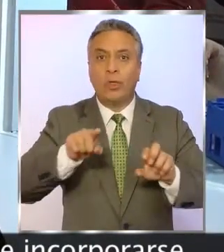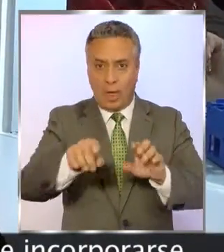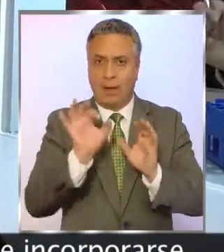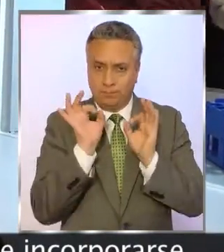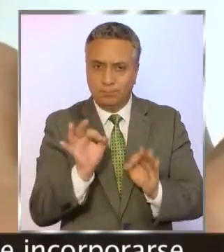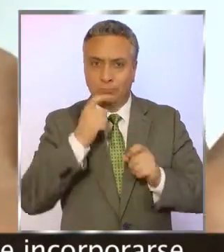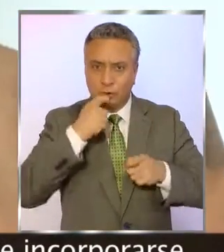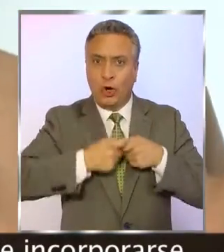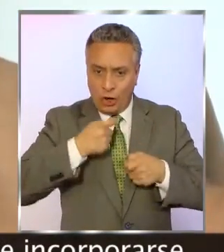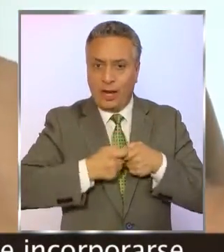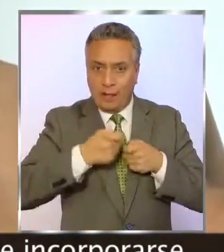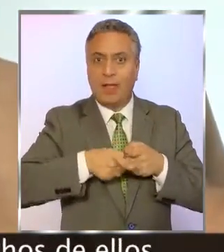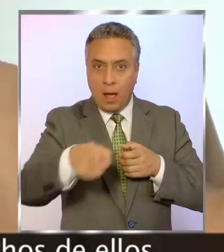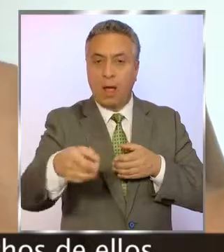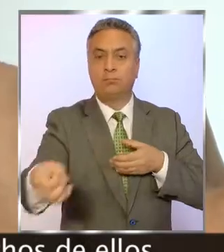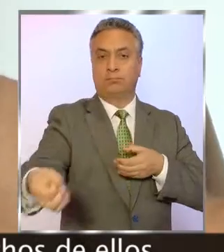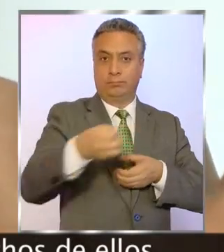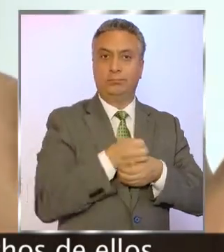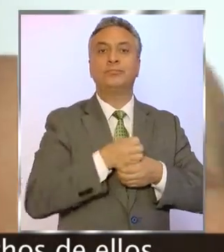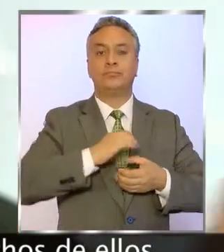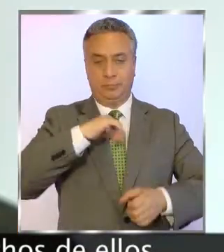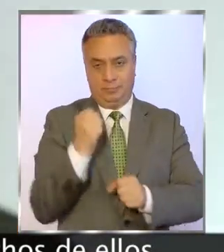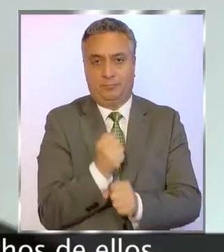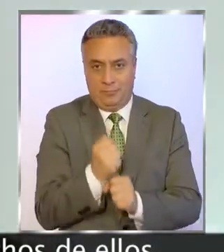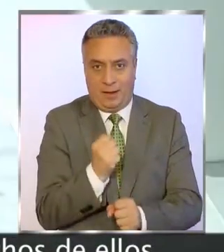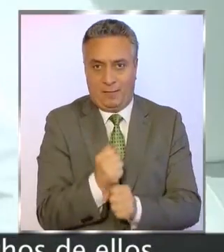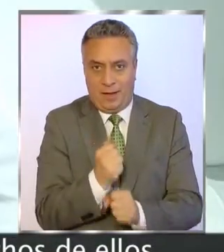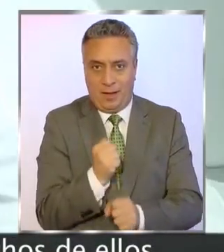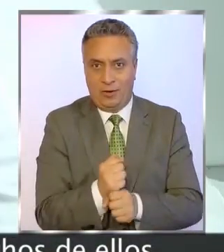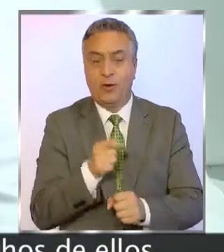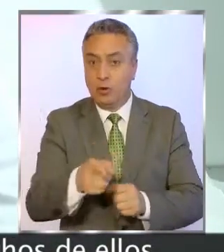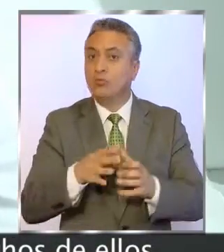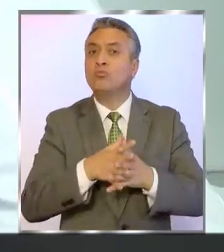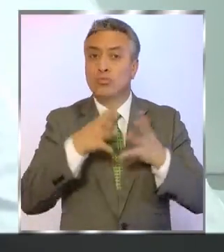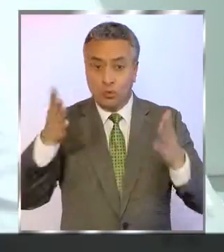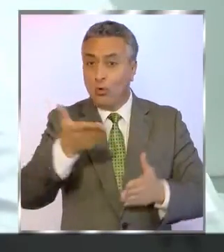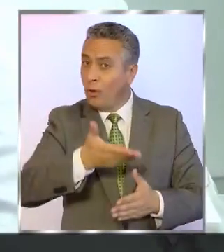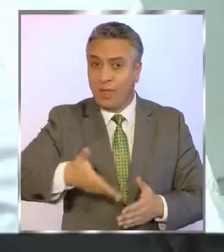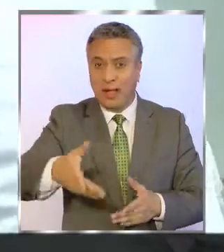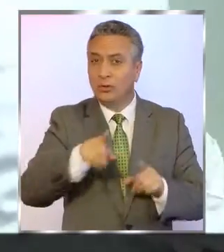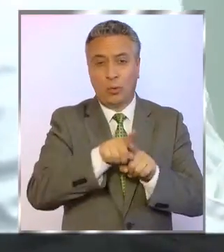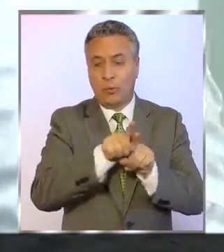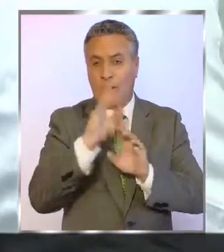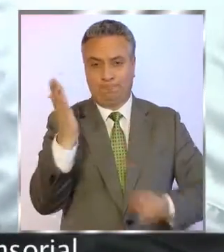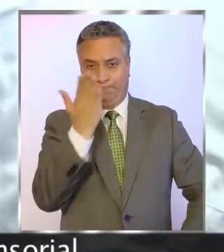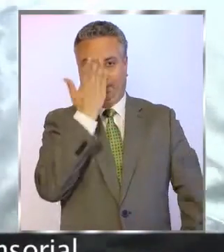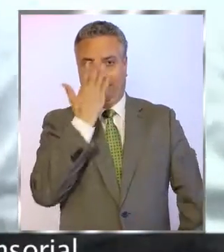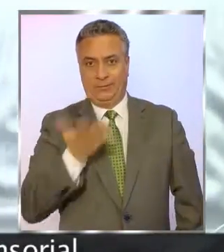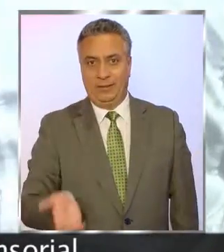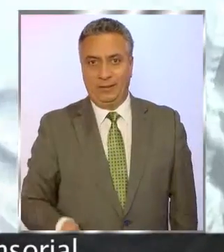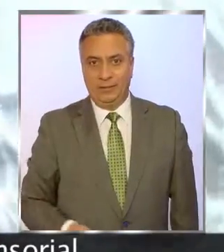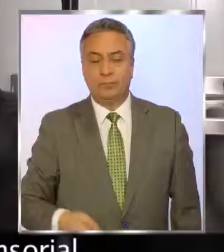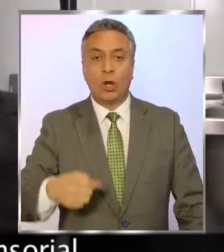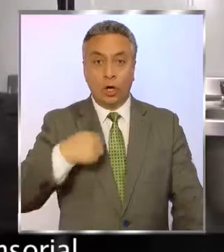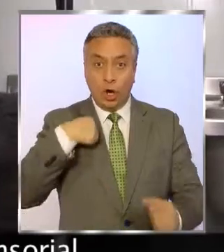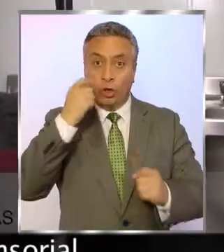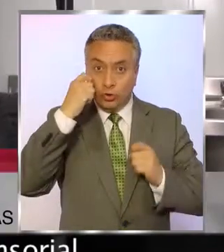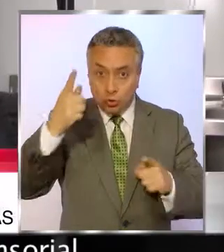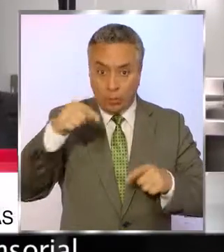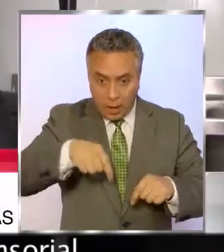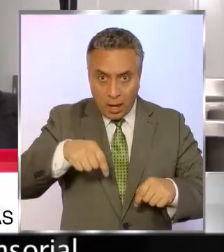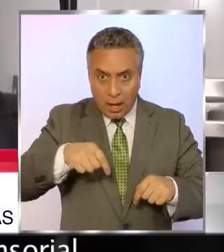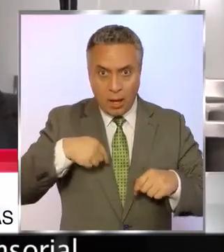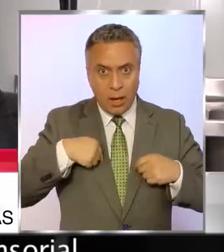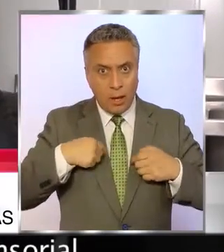para los seleccionados de incorporarse al mundo laboral, que para muchos de ellos estaba limitado. Yo supe de este panel